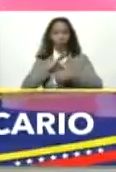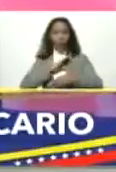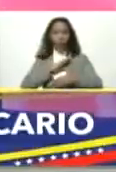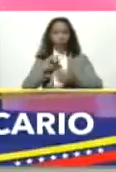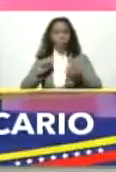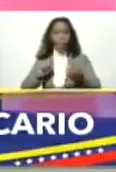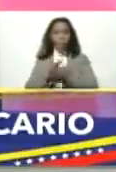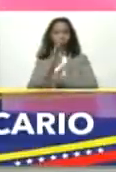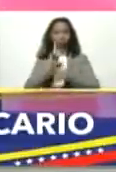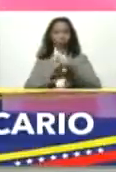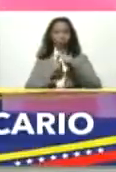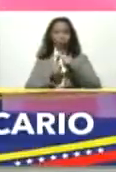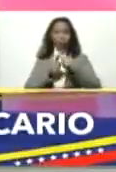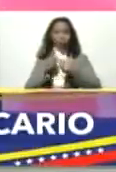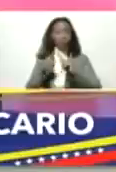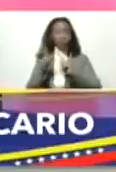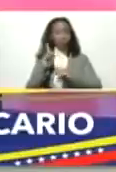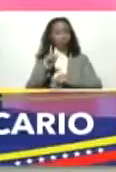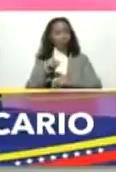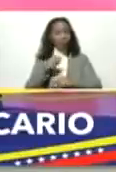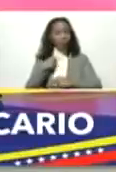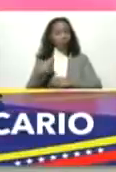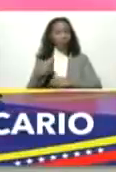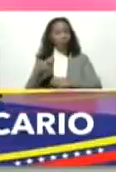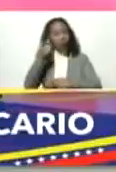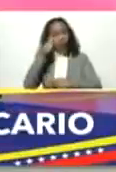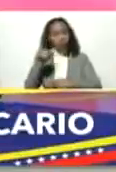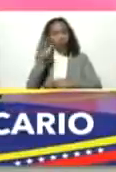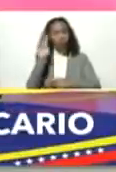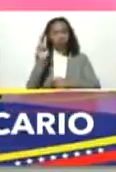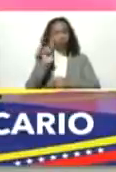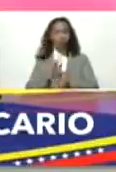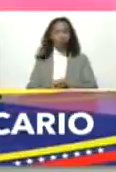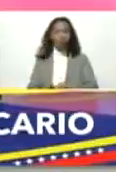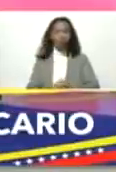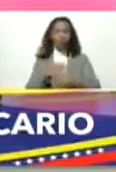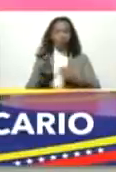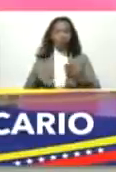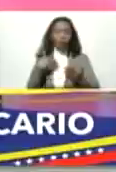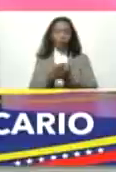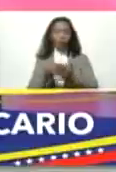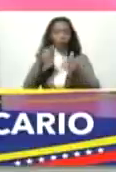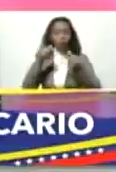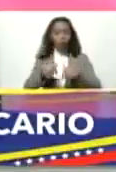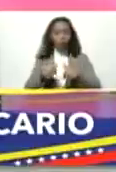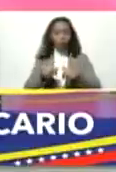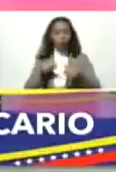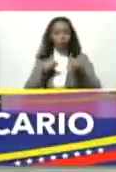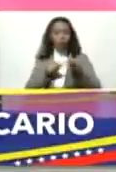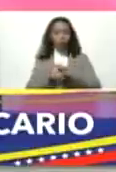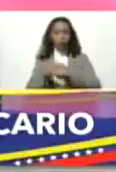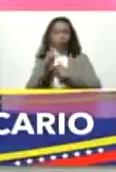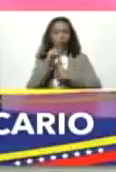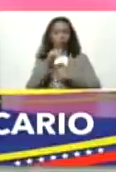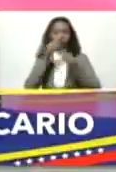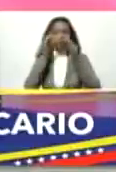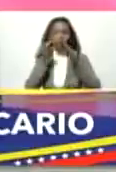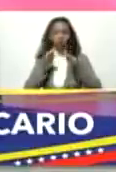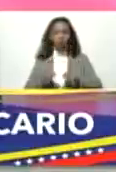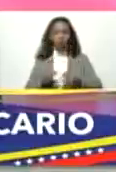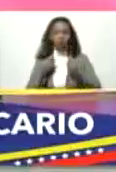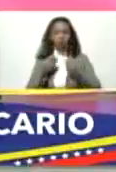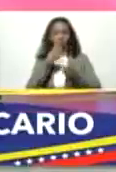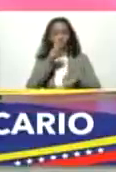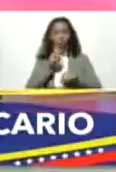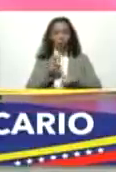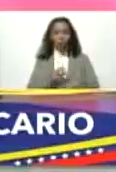impulso positivo pero también dar financiamiento a la población venezolana que hasta el día de hoy no habían tenido acceso formal para la